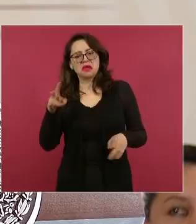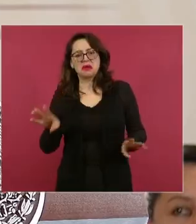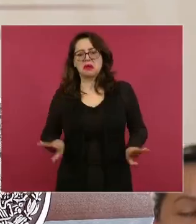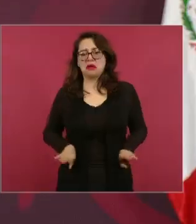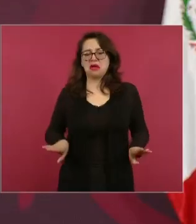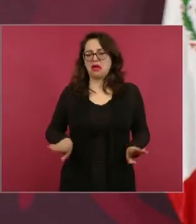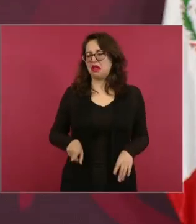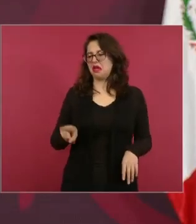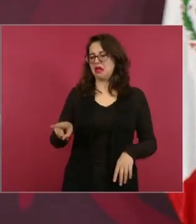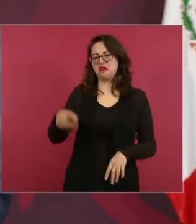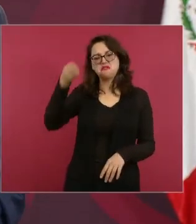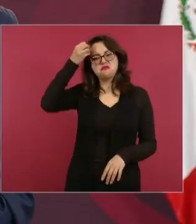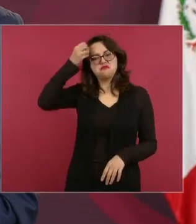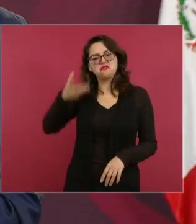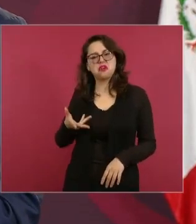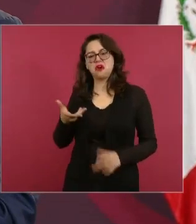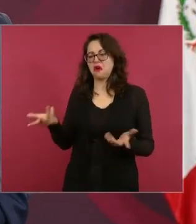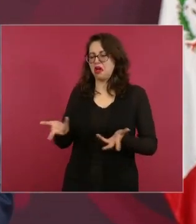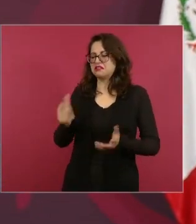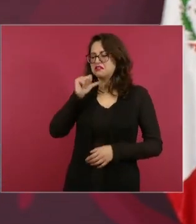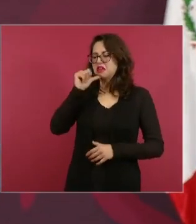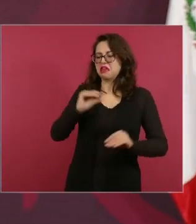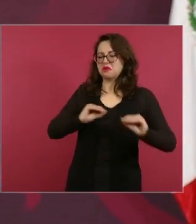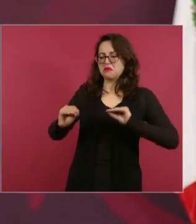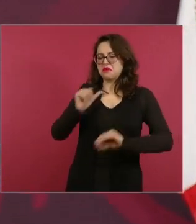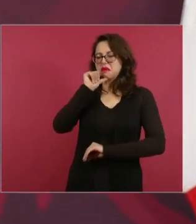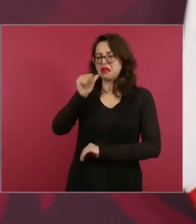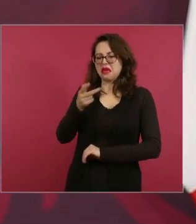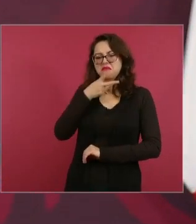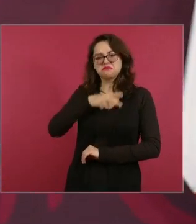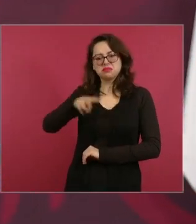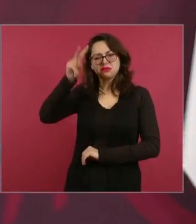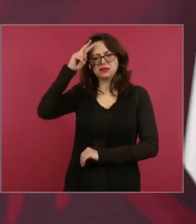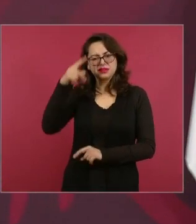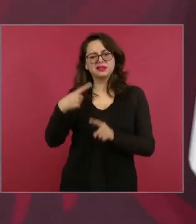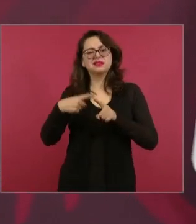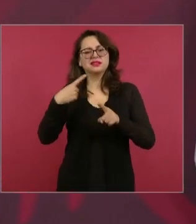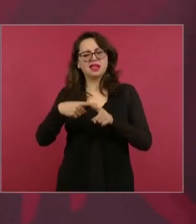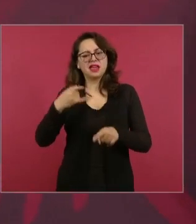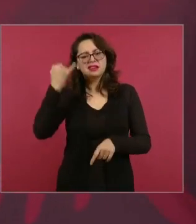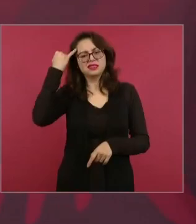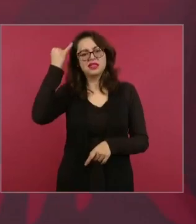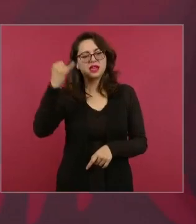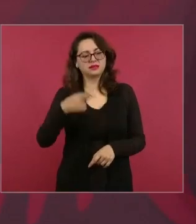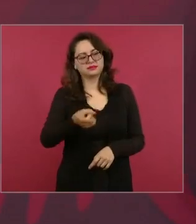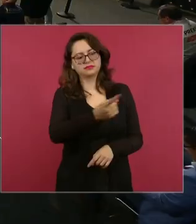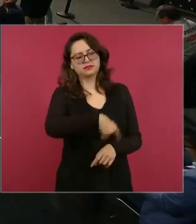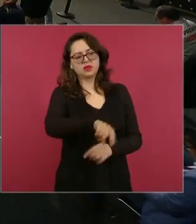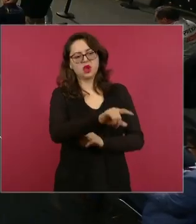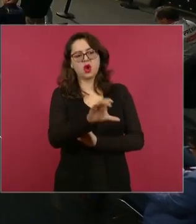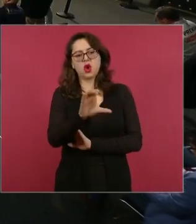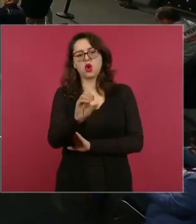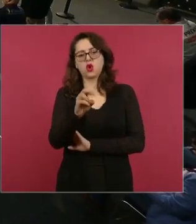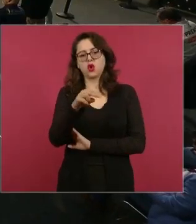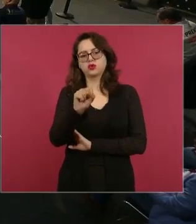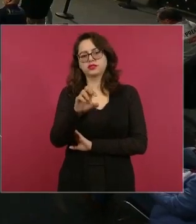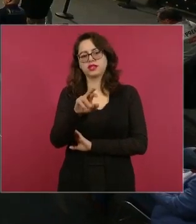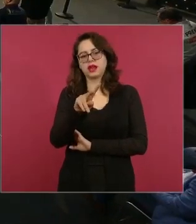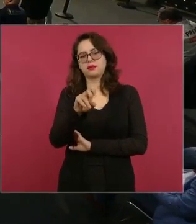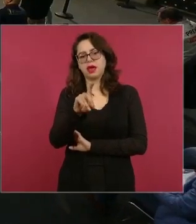Entonces, nuestro pasado nos ha dado una identidad, una